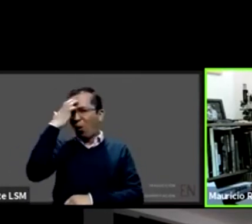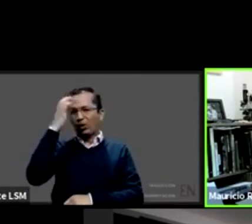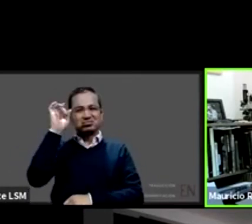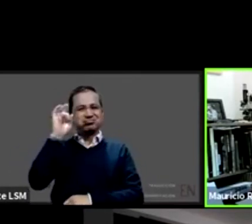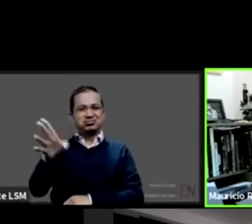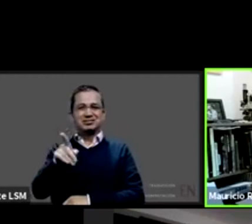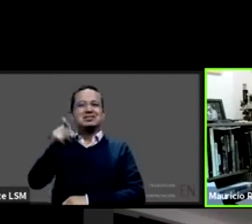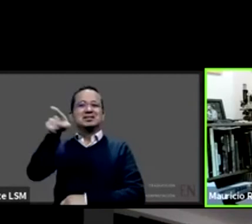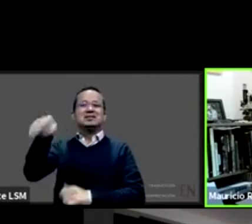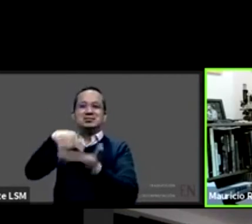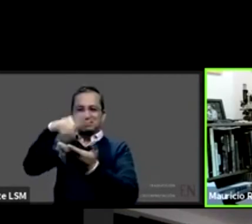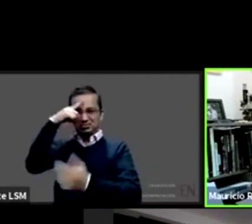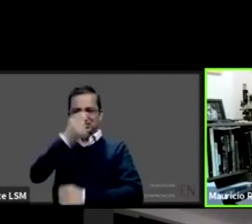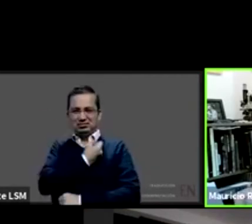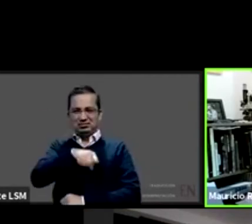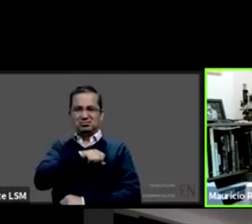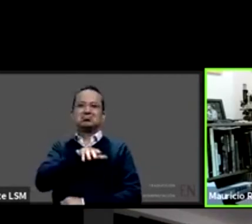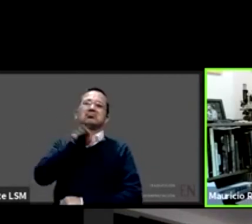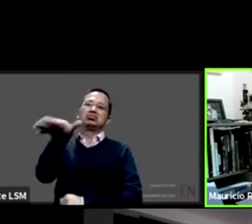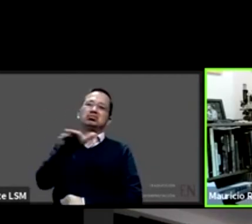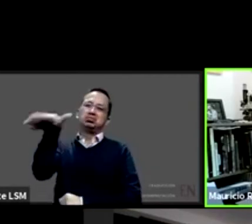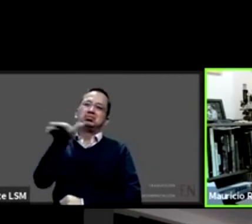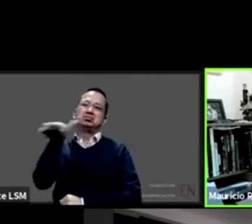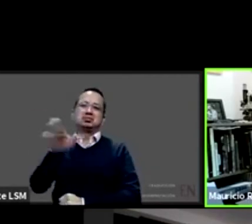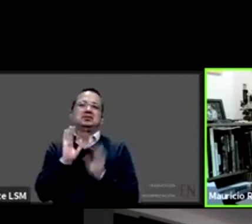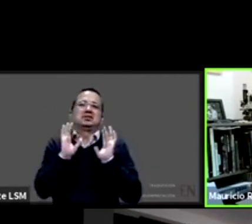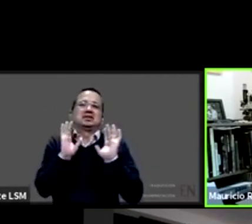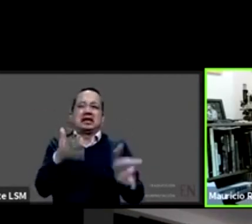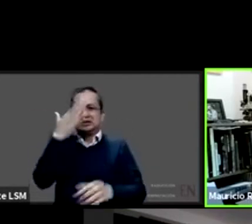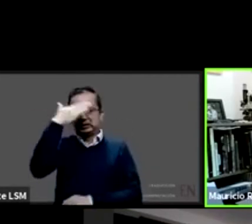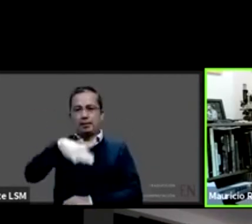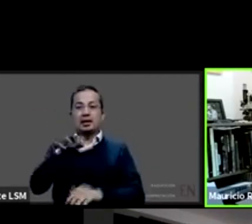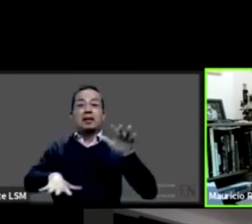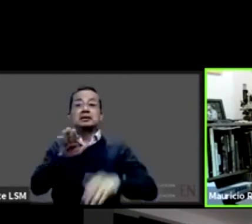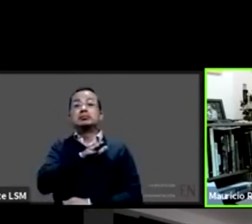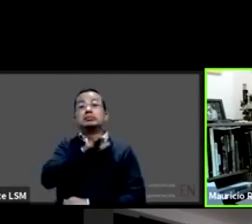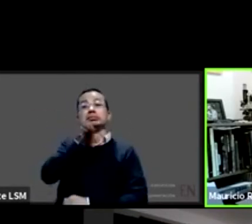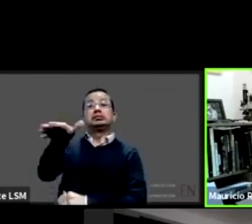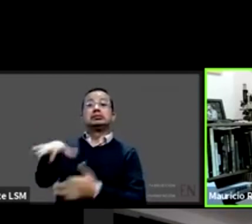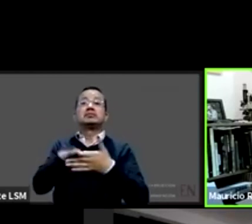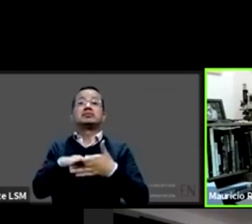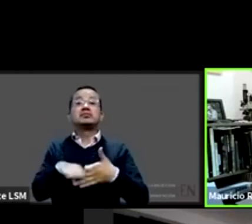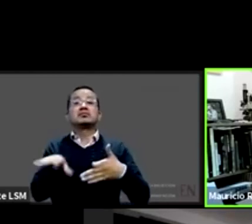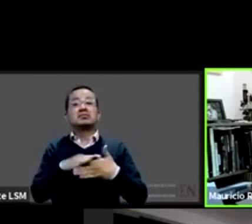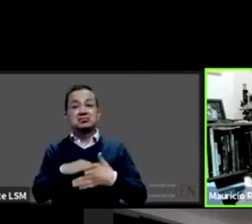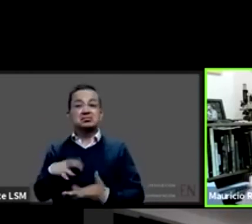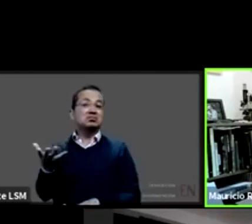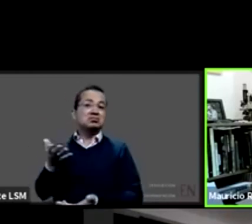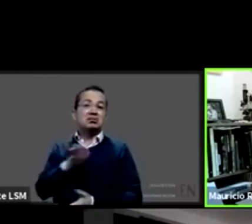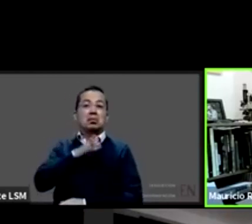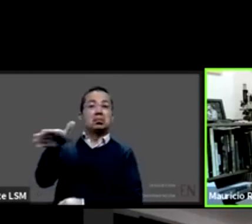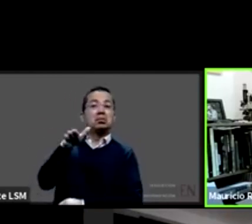terminan formando parte de la comunidad del hospital en muchos casos ¿no? porque van frecuentemente porque